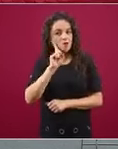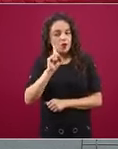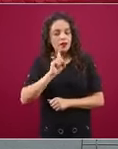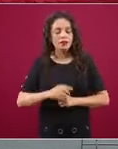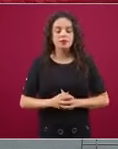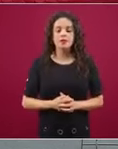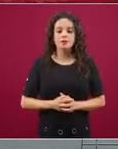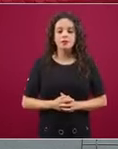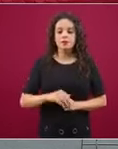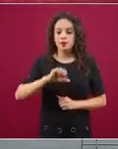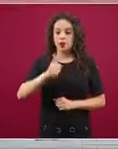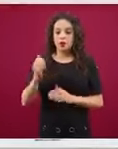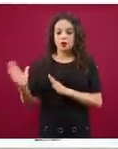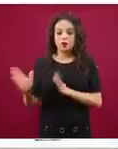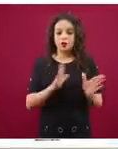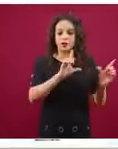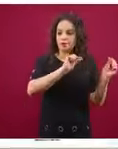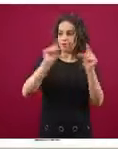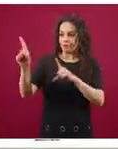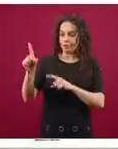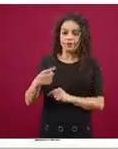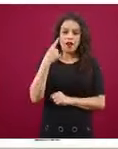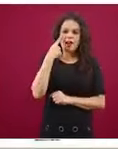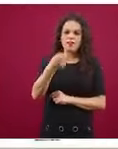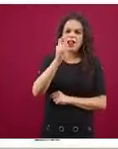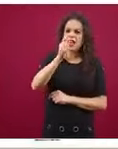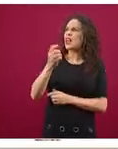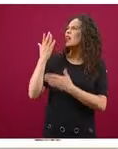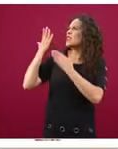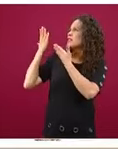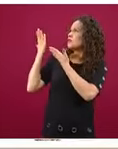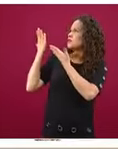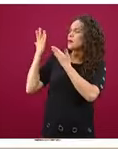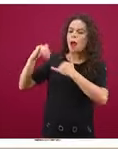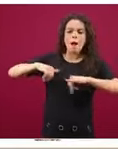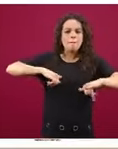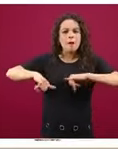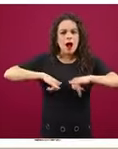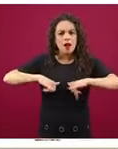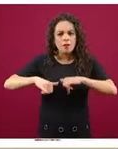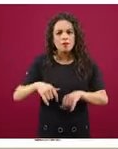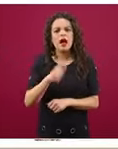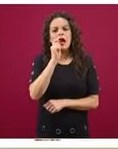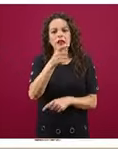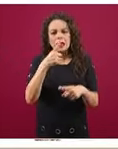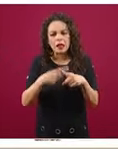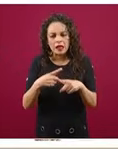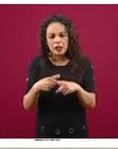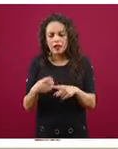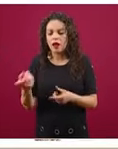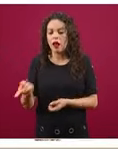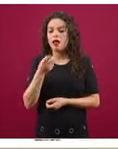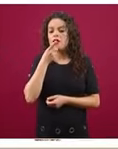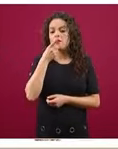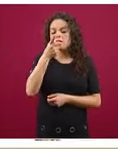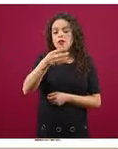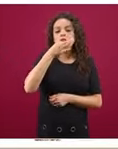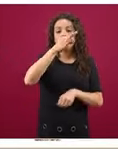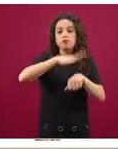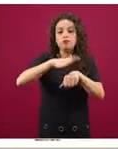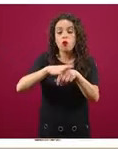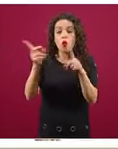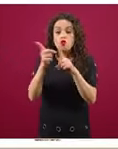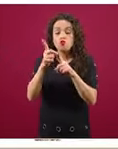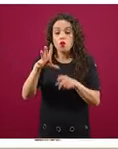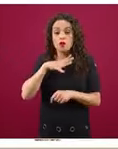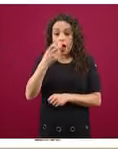Les quiero enseñar brevemente este mapa. Este mapa está señalando todos los PAIMEF que